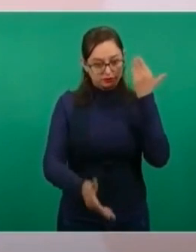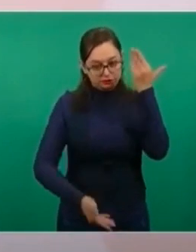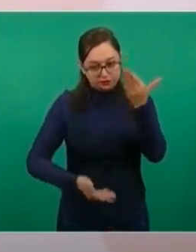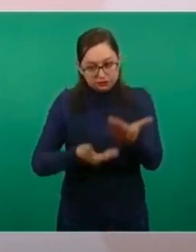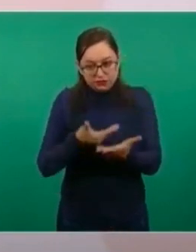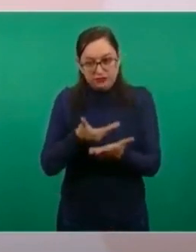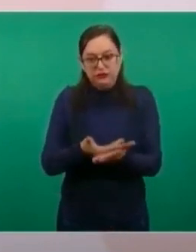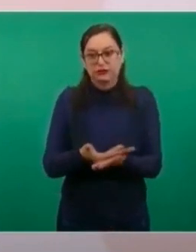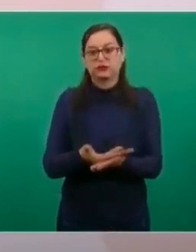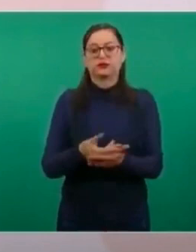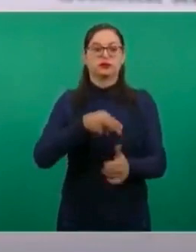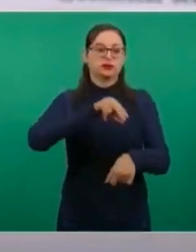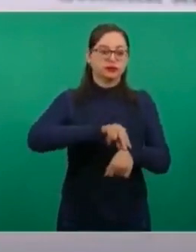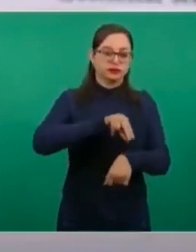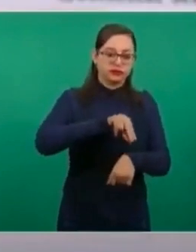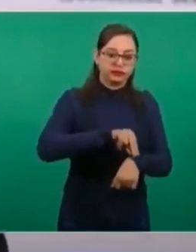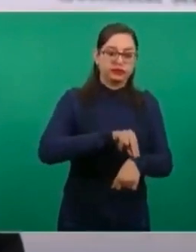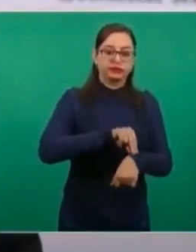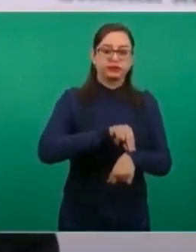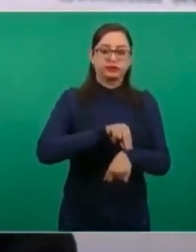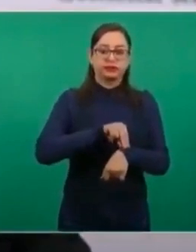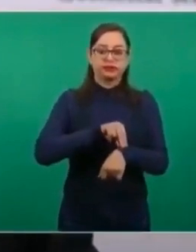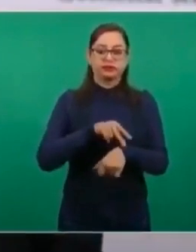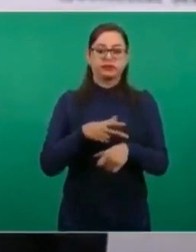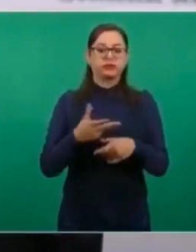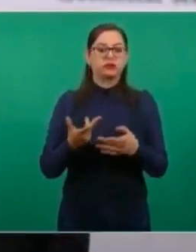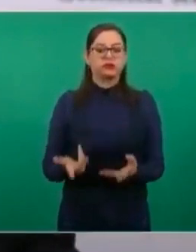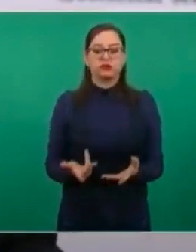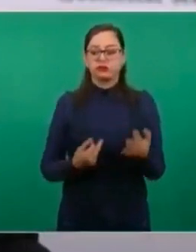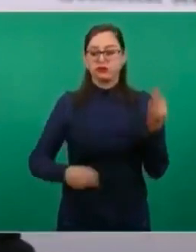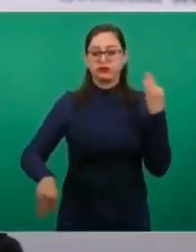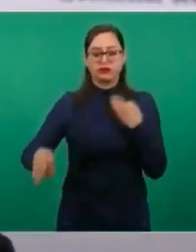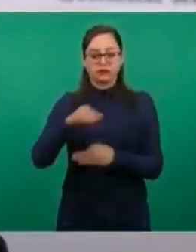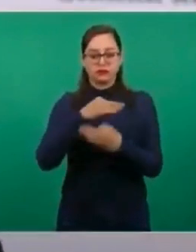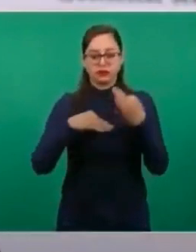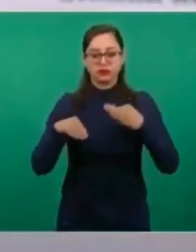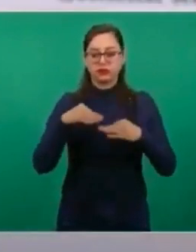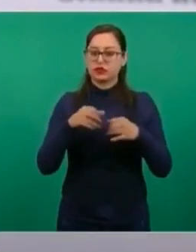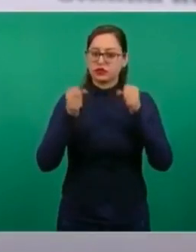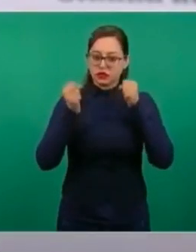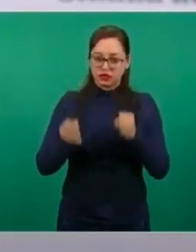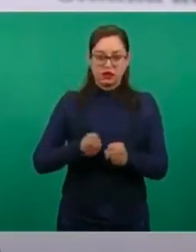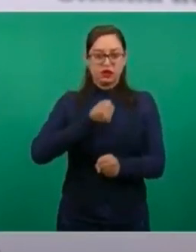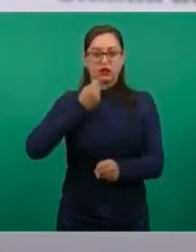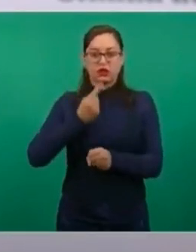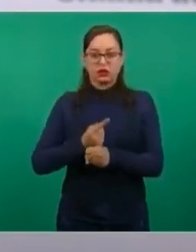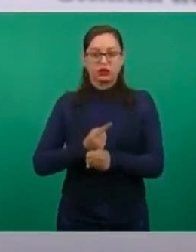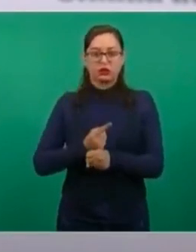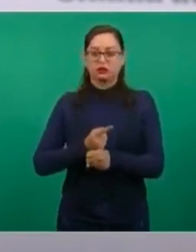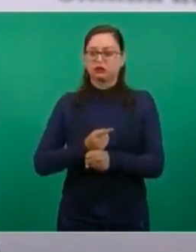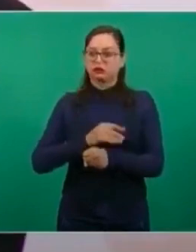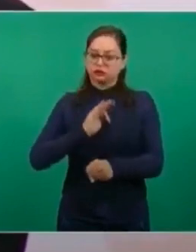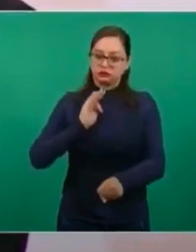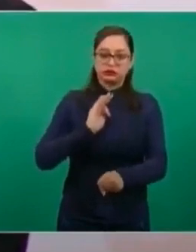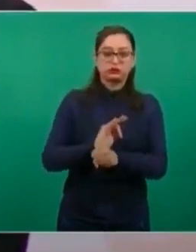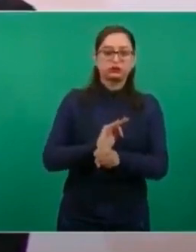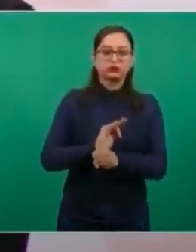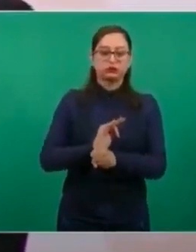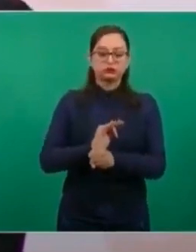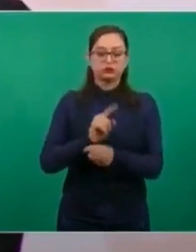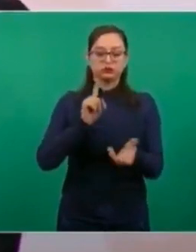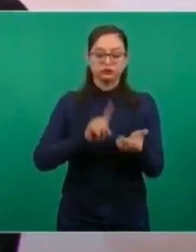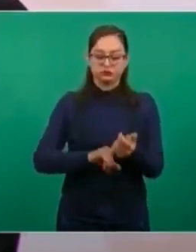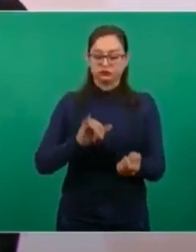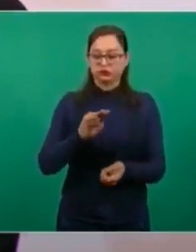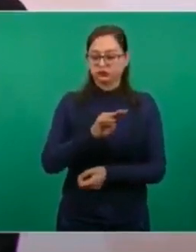médico, todo el servicio de seguridad social en el